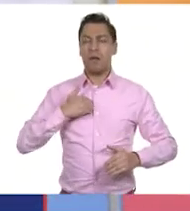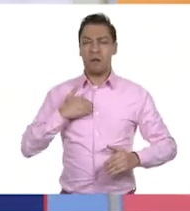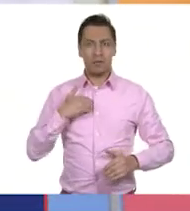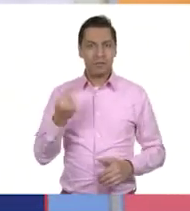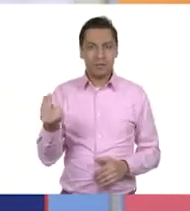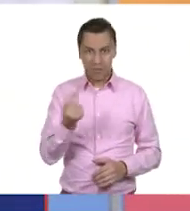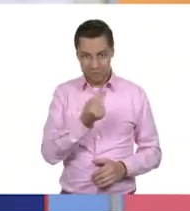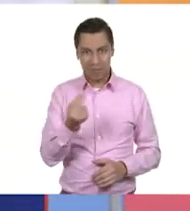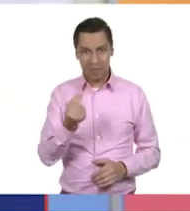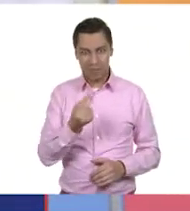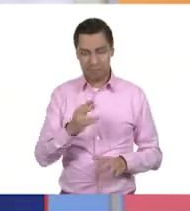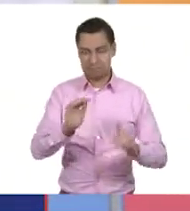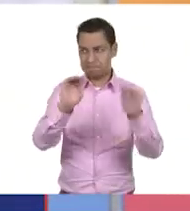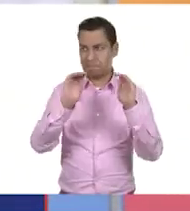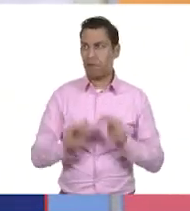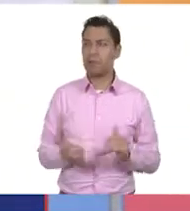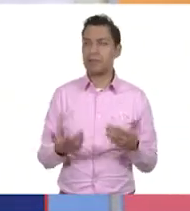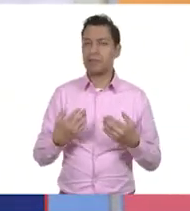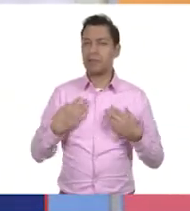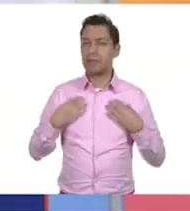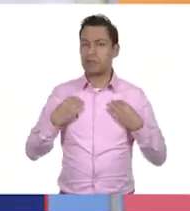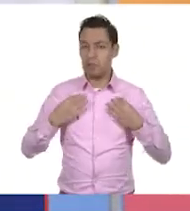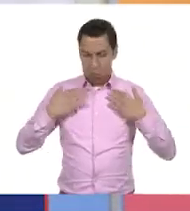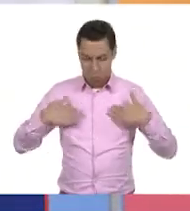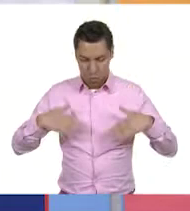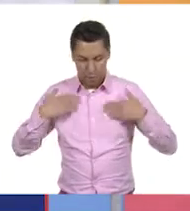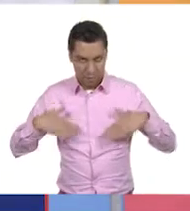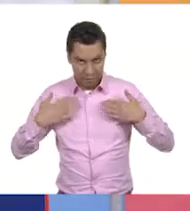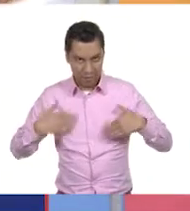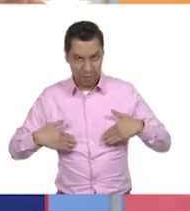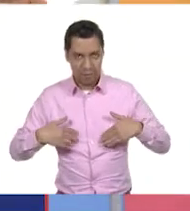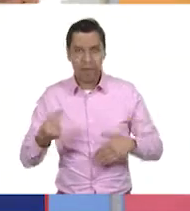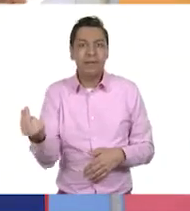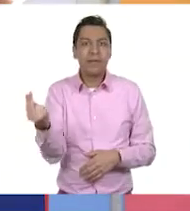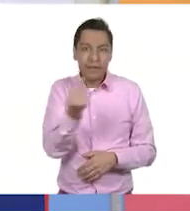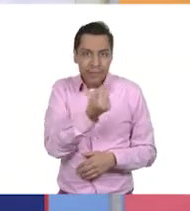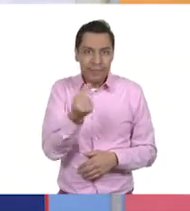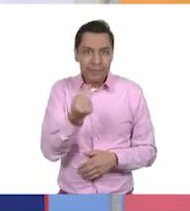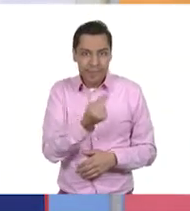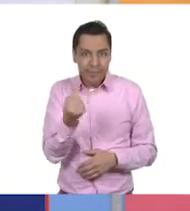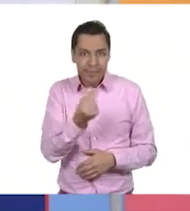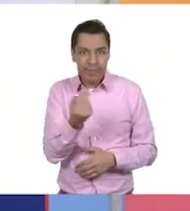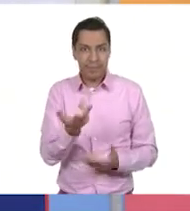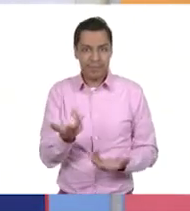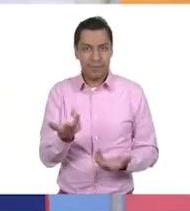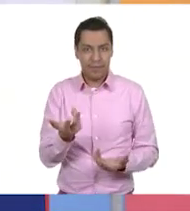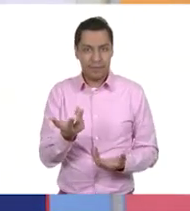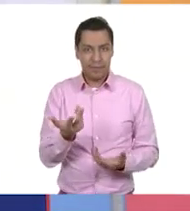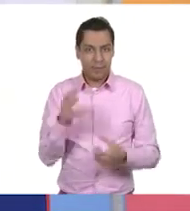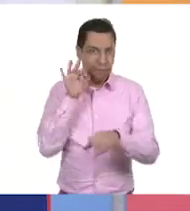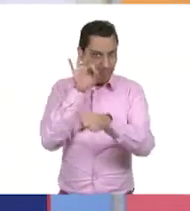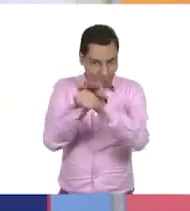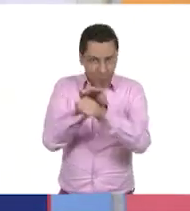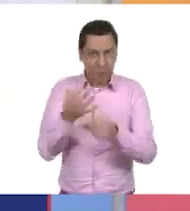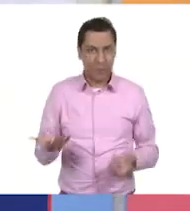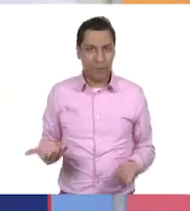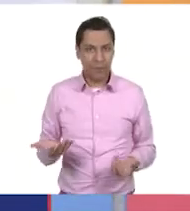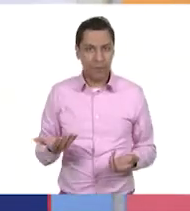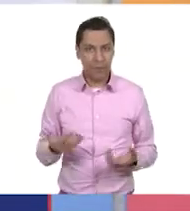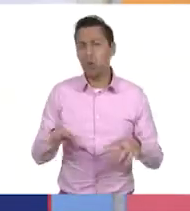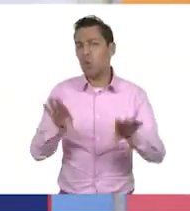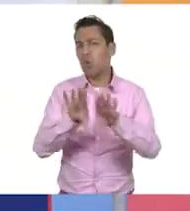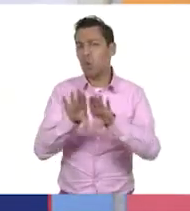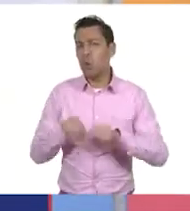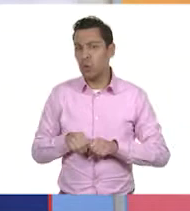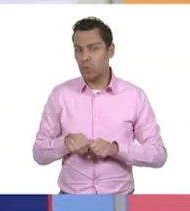vestimenta estábamos viendo todos estos recursos o todas estas necesidades vienen de un recurso. Es decir,